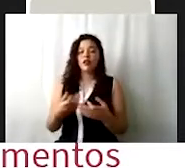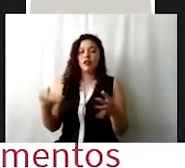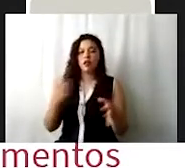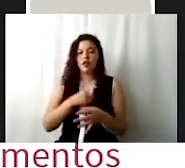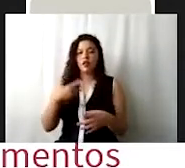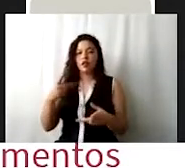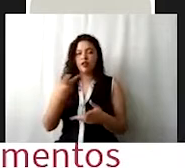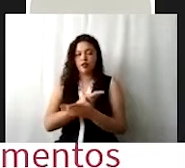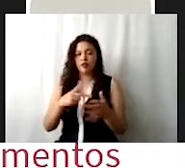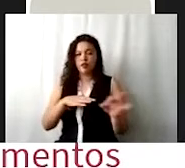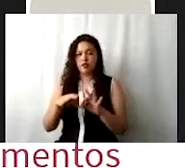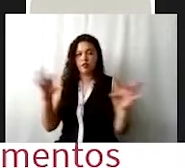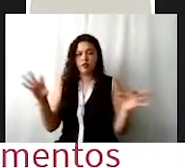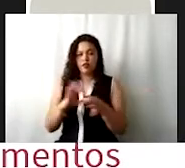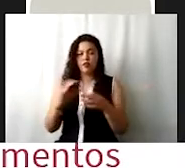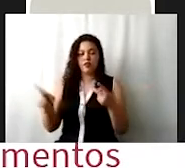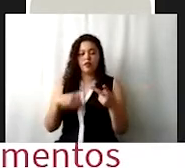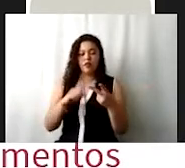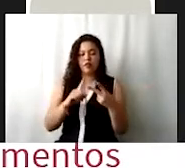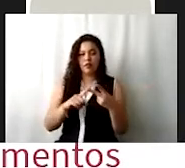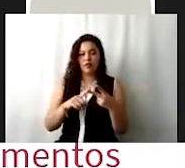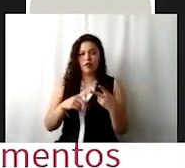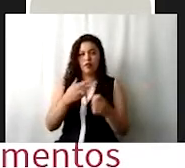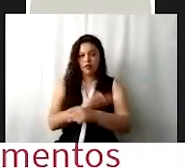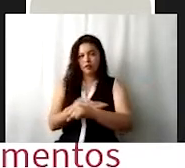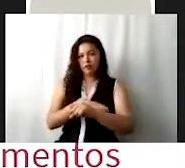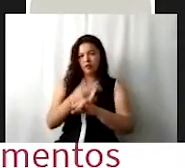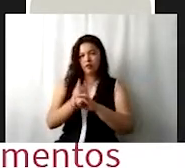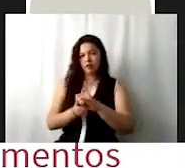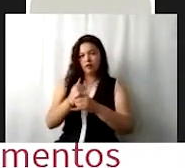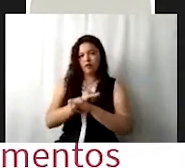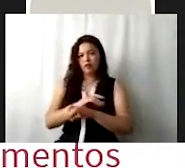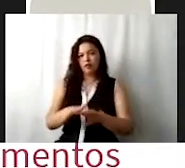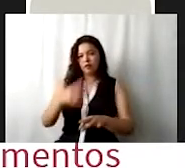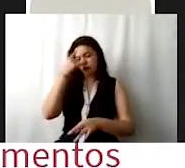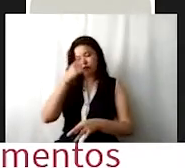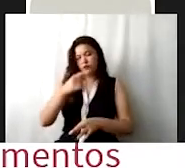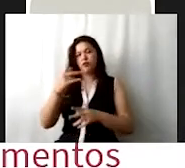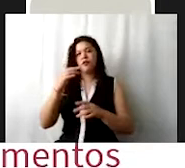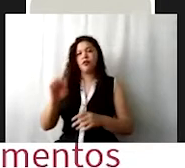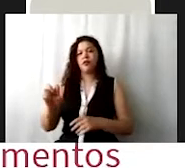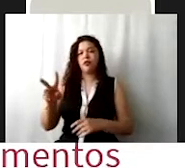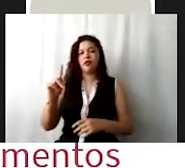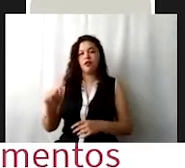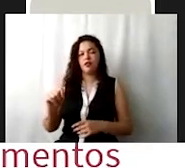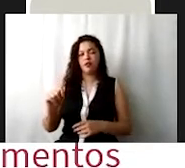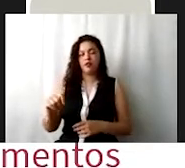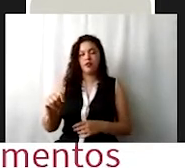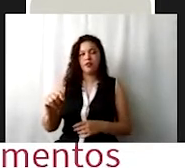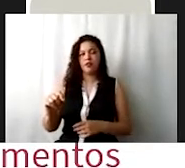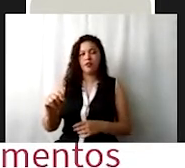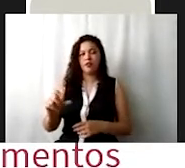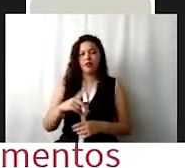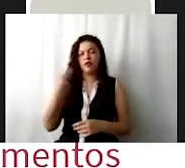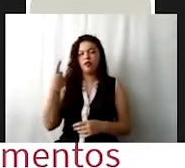a su programa de trabajo. La segunda etapa es el registro de la información en el escritorio virtual de trabajo y presentar tanto